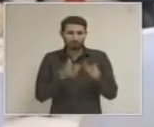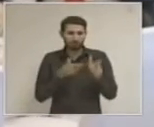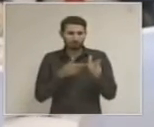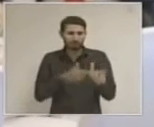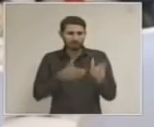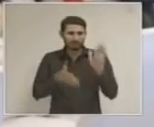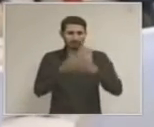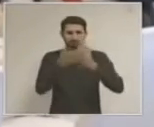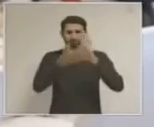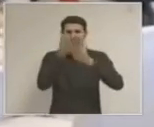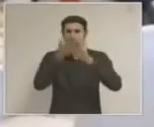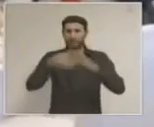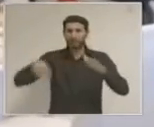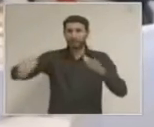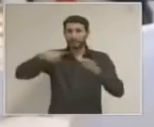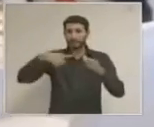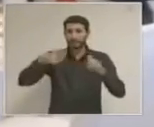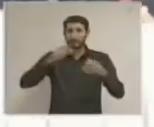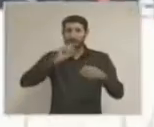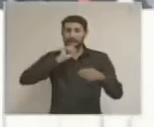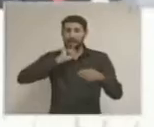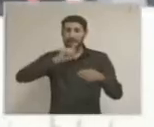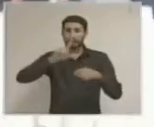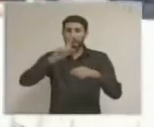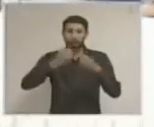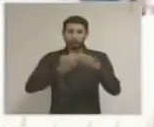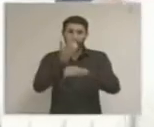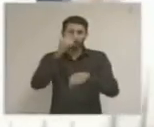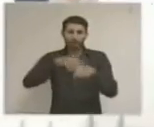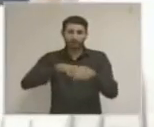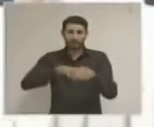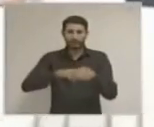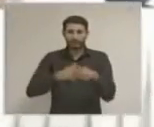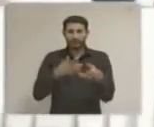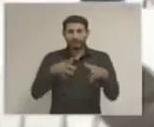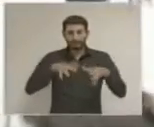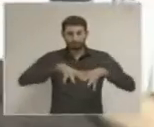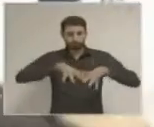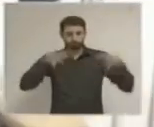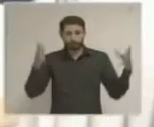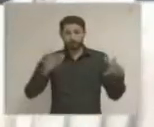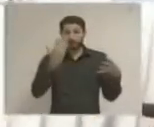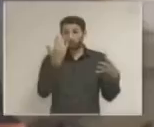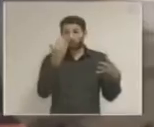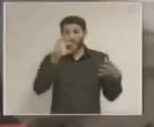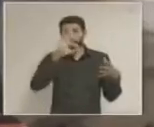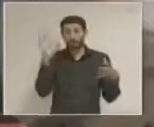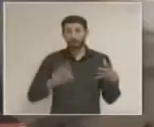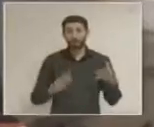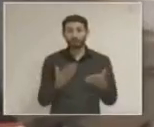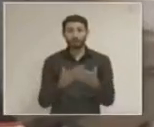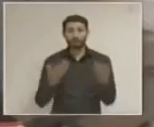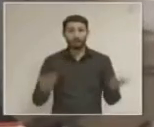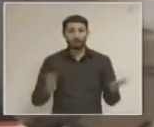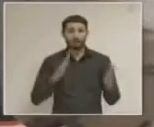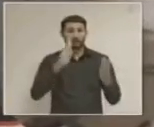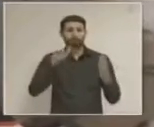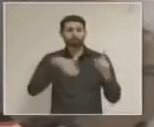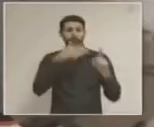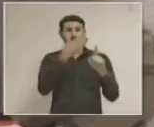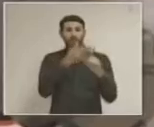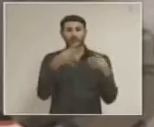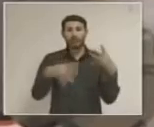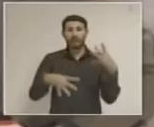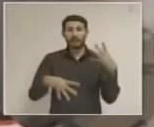durante el 2019 se incrementó la inversión del presupuesto en materia de infraestructura por arriba del 50%, logrando llegar a los